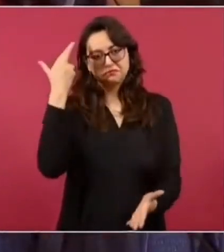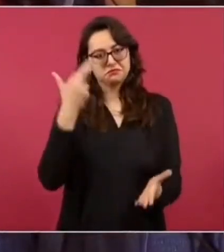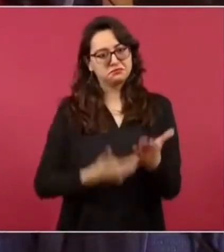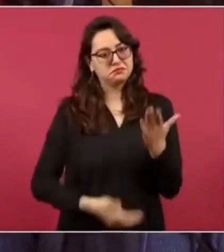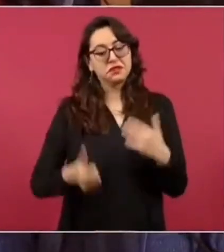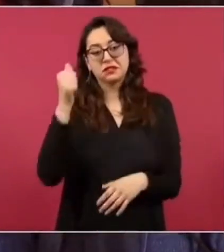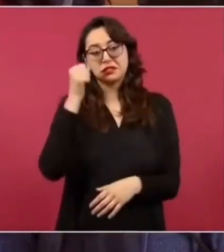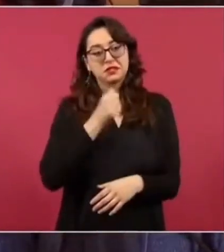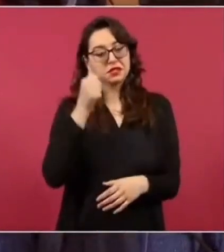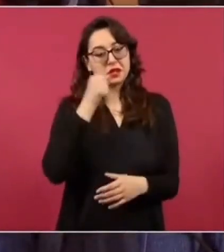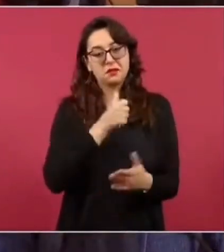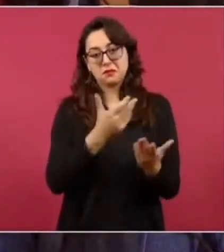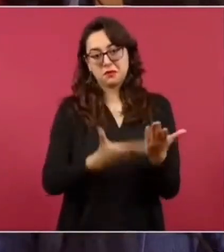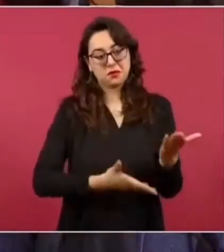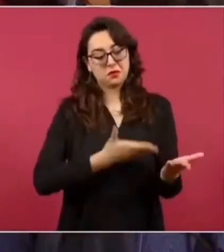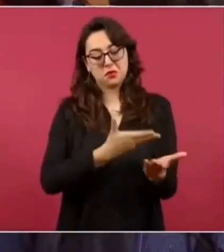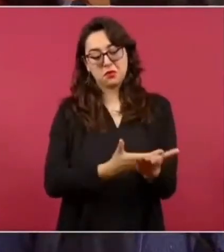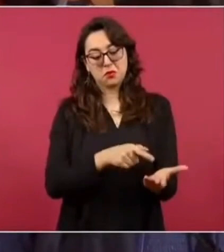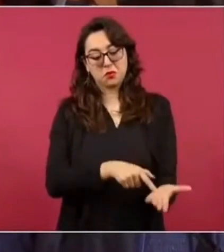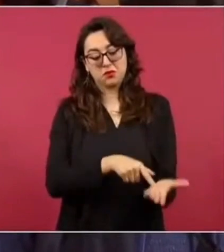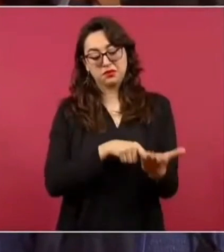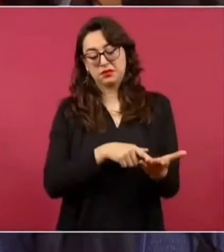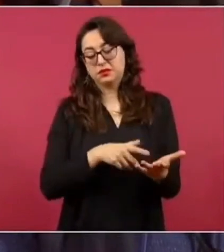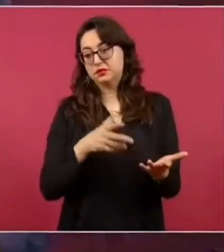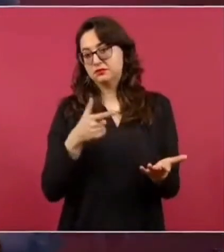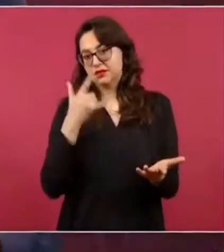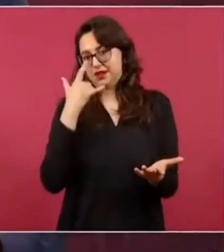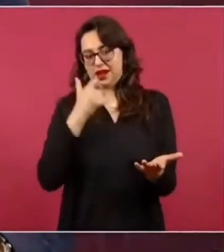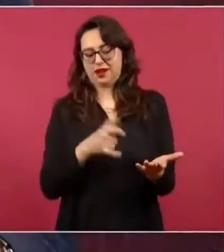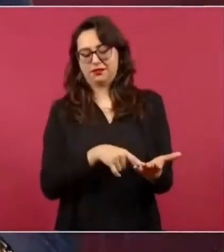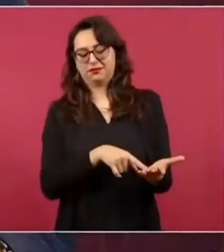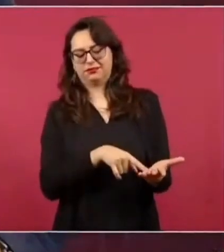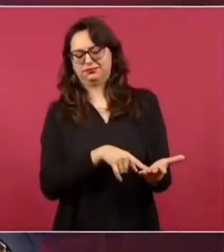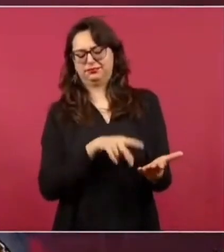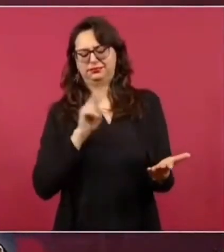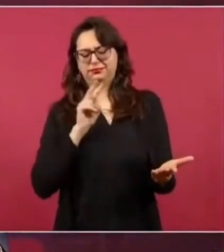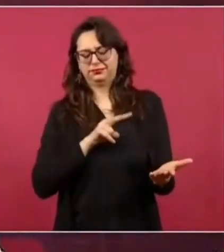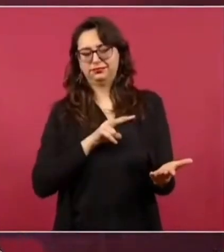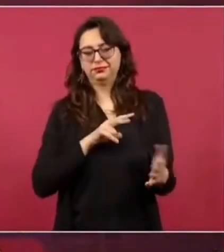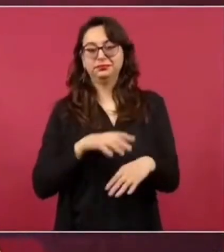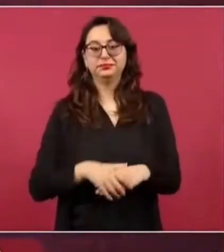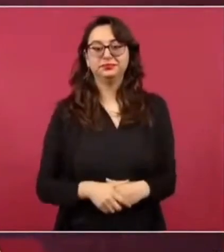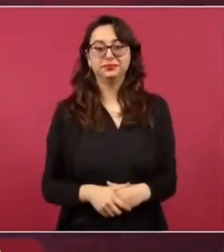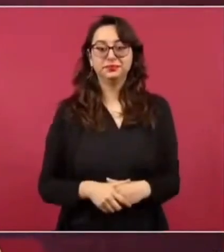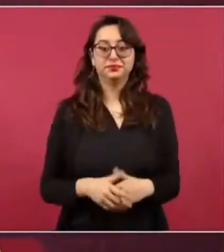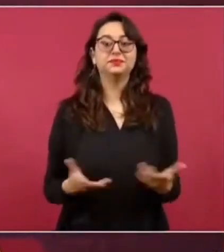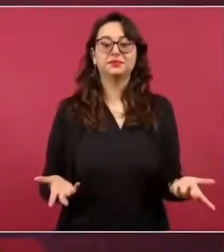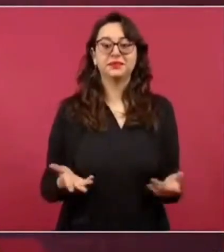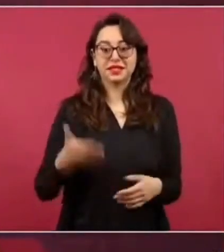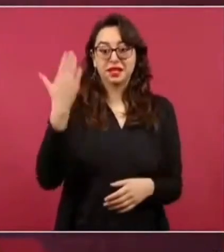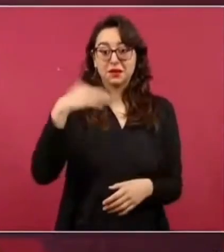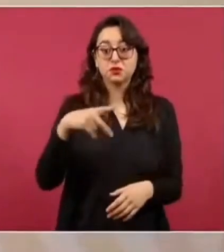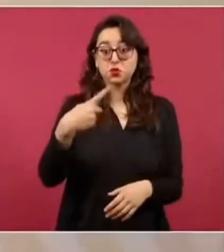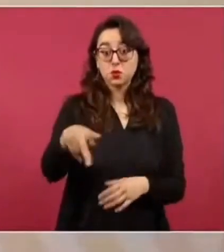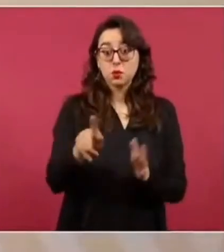ya ves este como son las cosas lo que dicen en tu periódico que